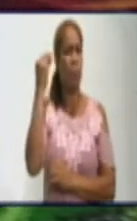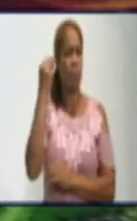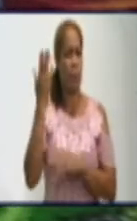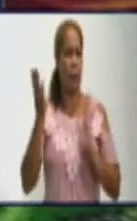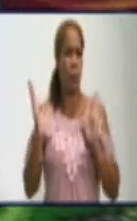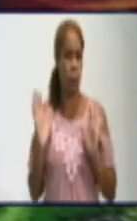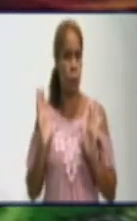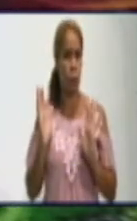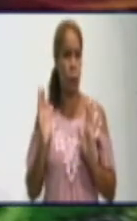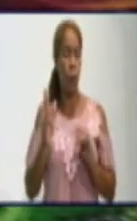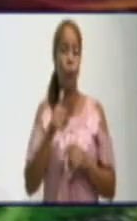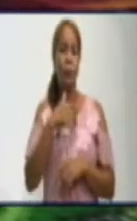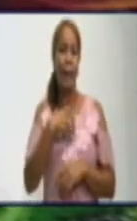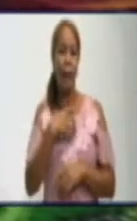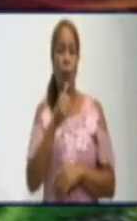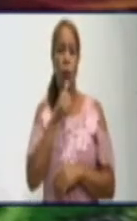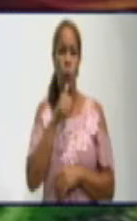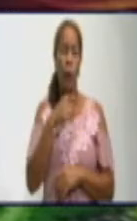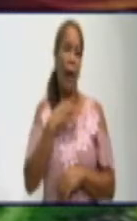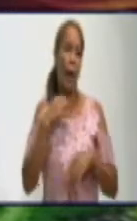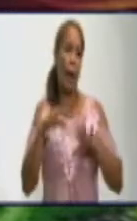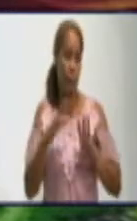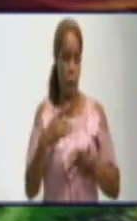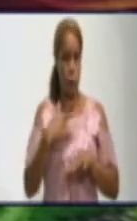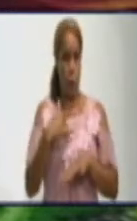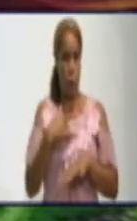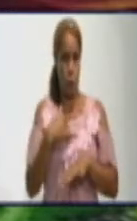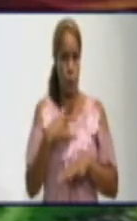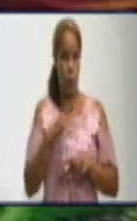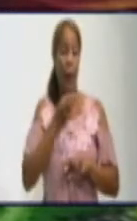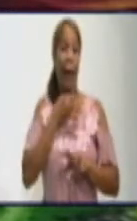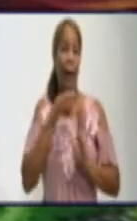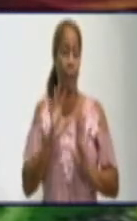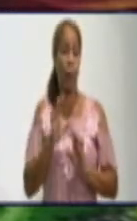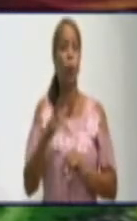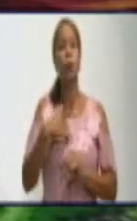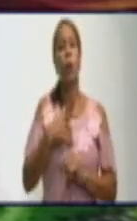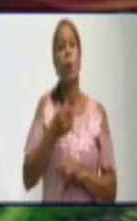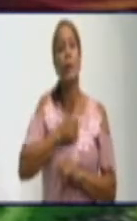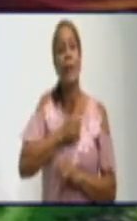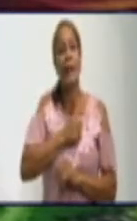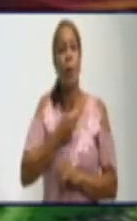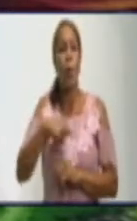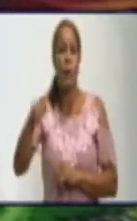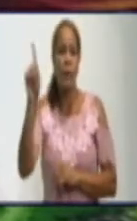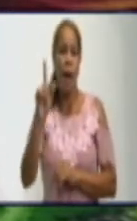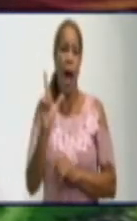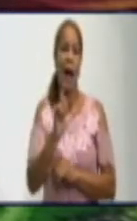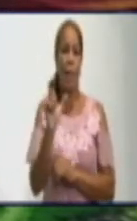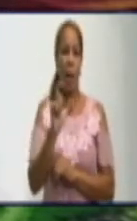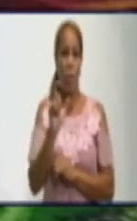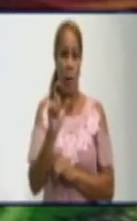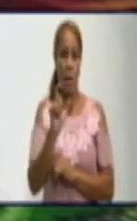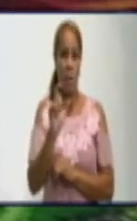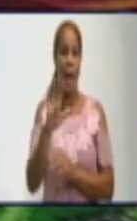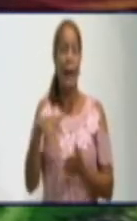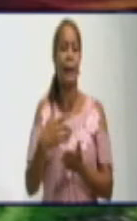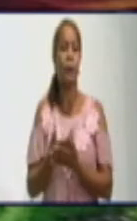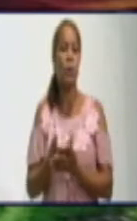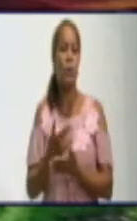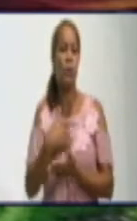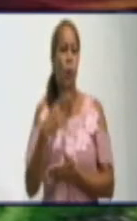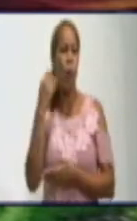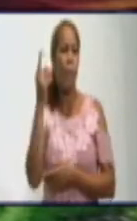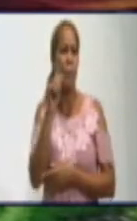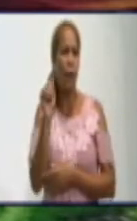a Camagüey. Tengo una tía que hace tres meses que no la veo y llevo al policlínico. Por favor, hágame el PCR. Yo quiero ir a